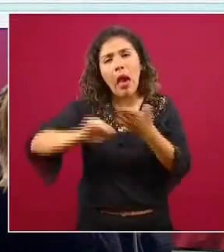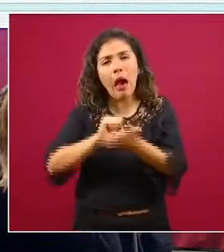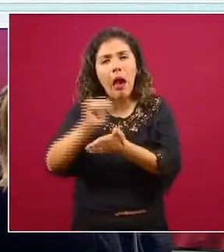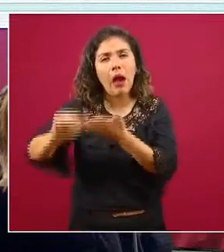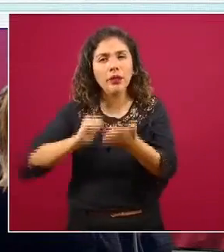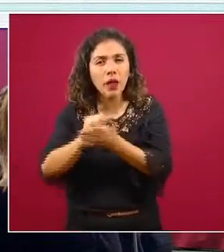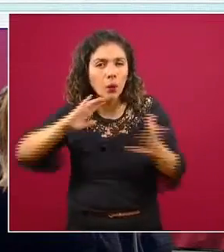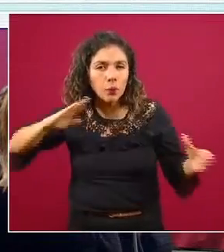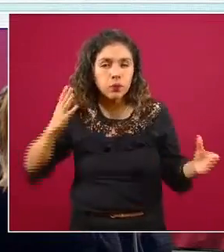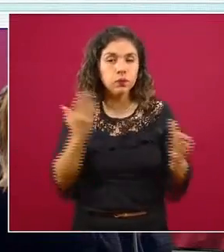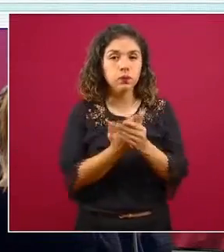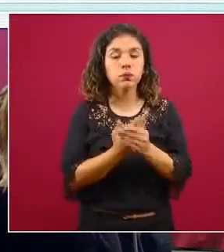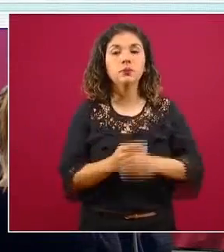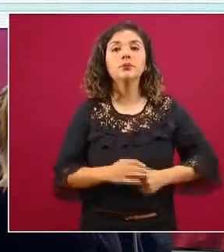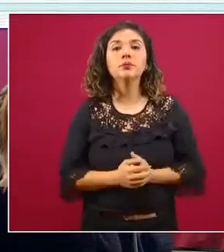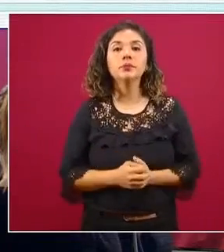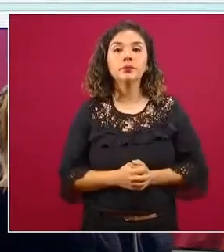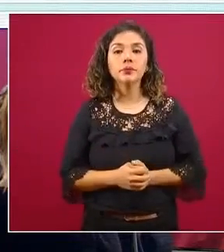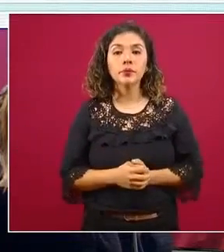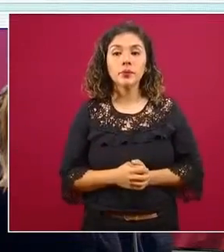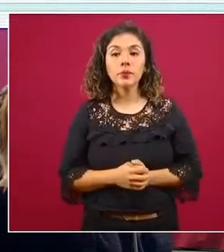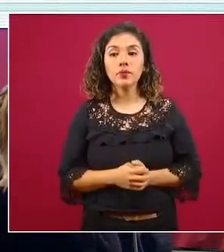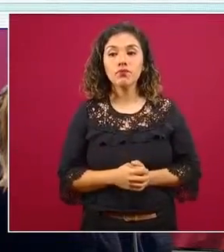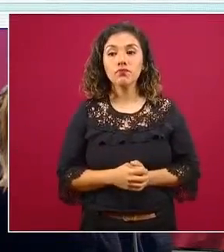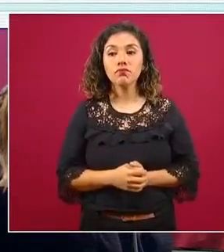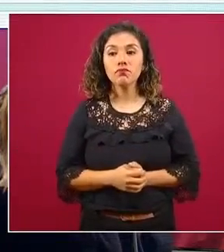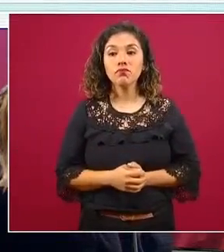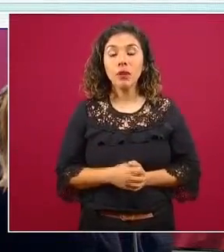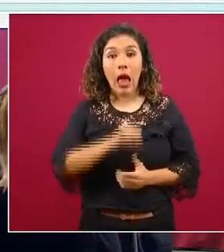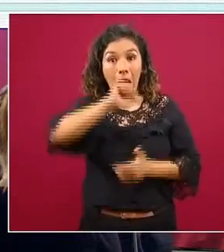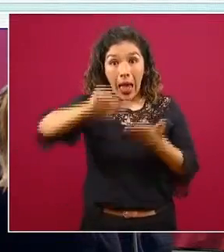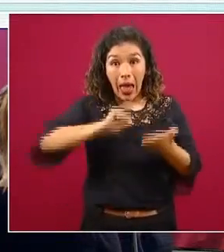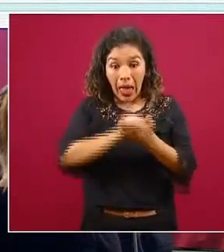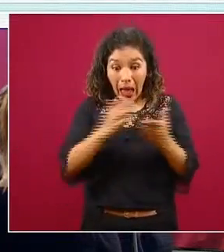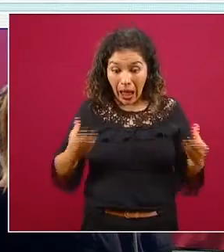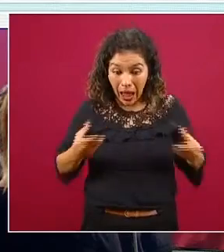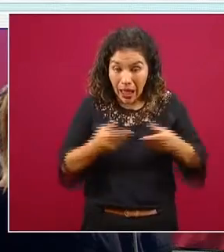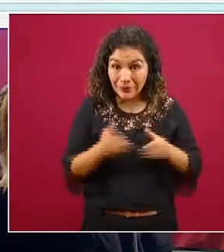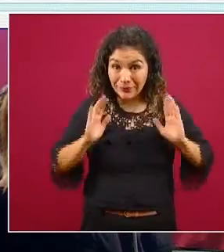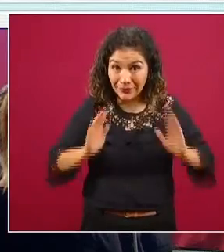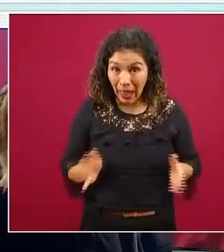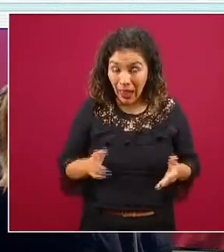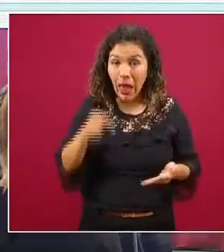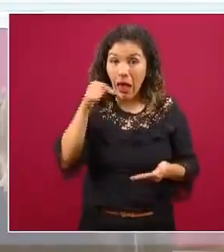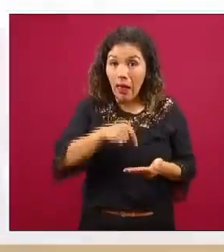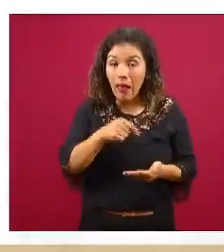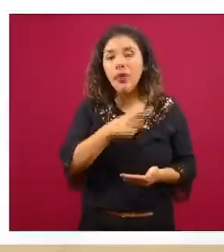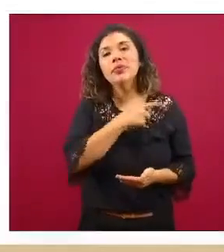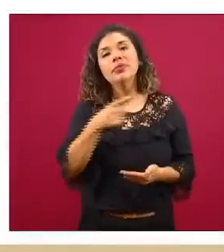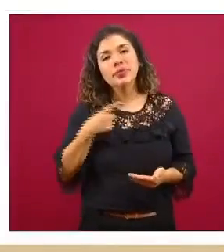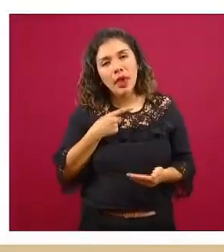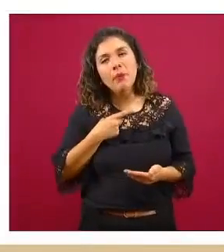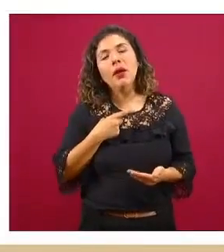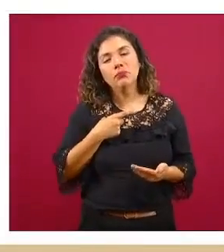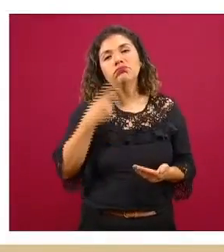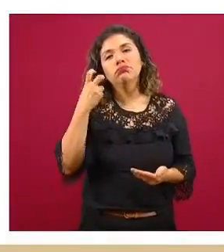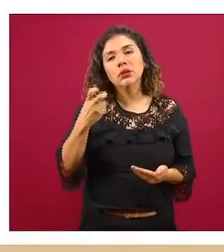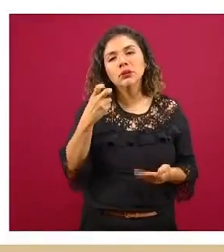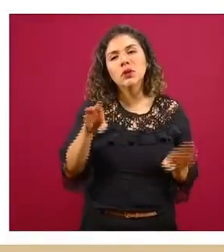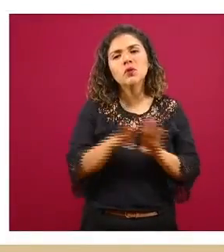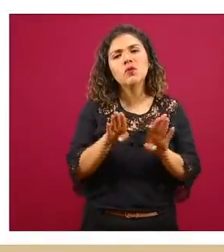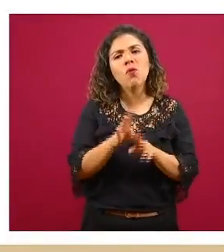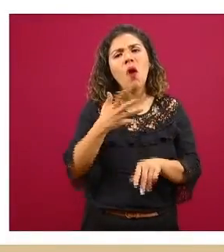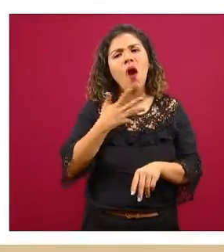la siguiente por favor una vez con las actas lo que tenemos es calculamos este